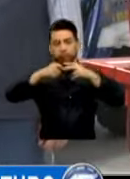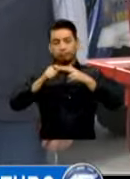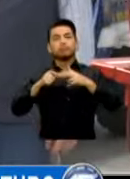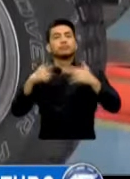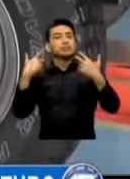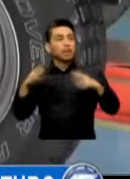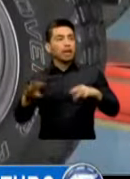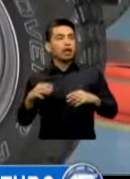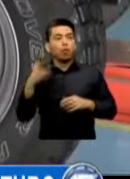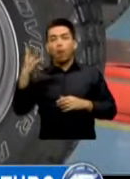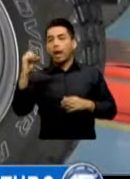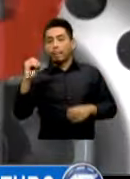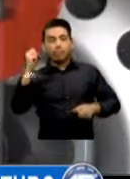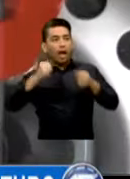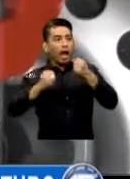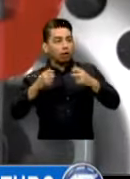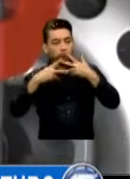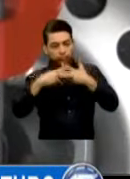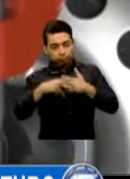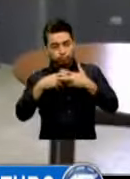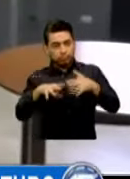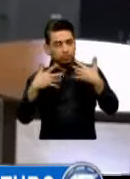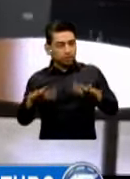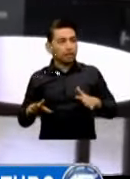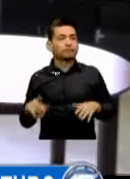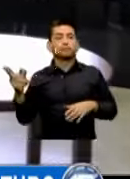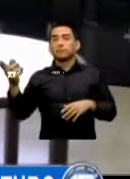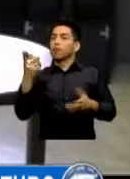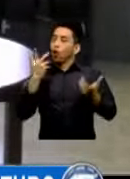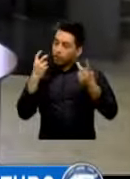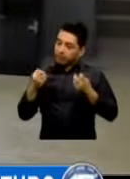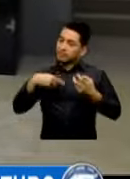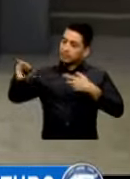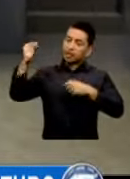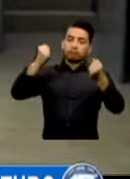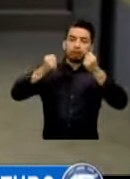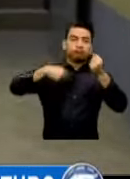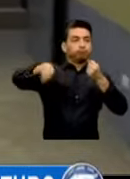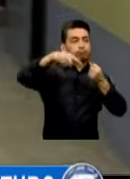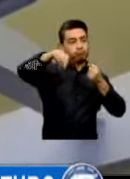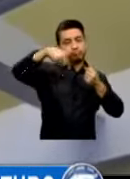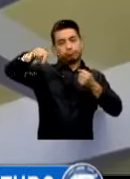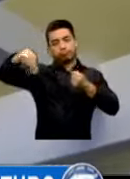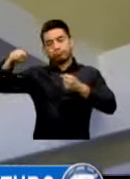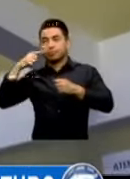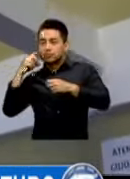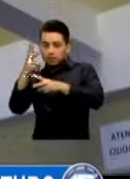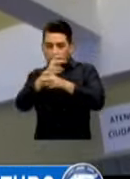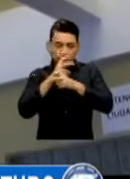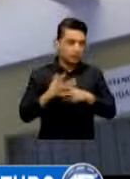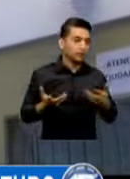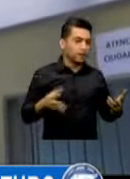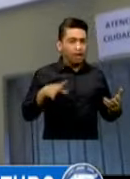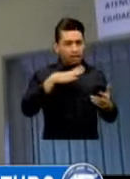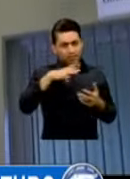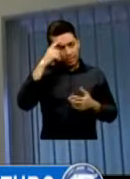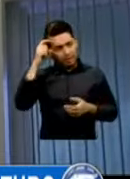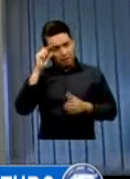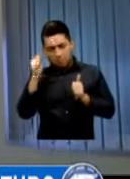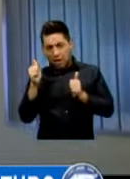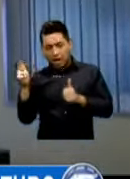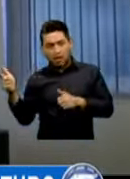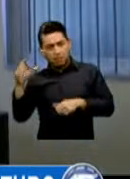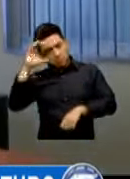Vehículos Que Han Sido Regresados Y Retornados A Sus Diferentes Comisarías Entonces Hay un Trabajo Interesante En La Policía